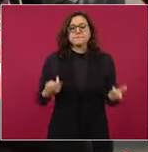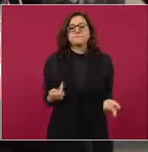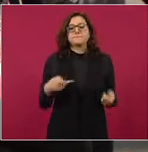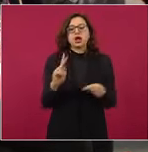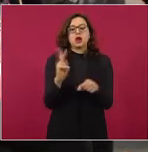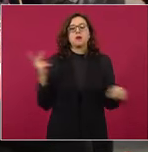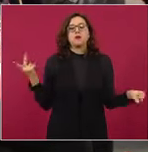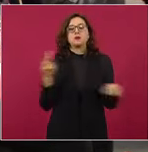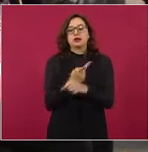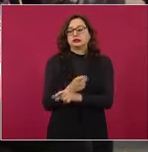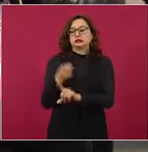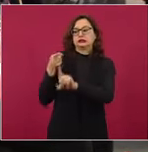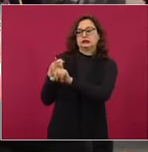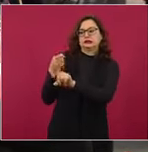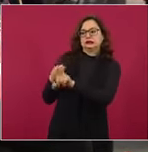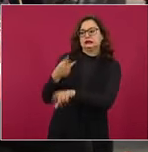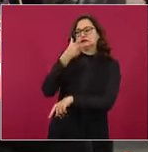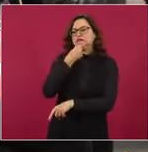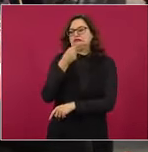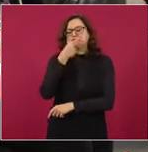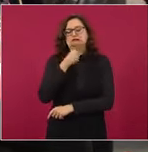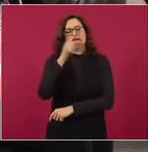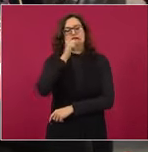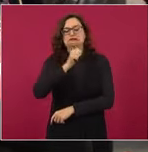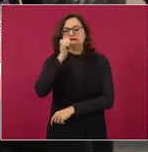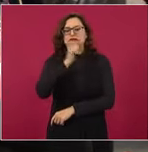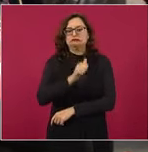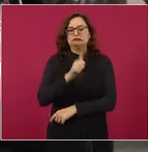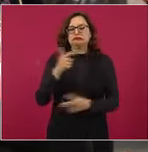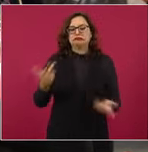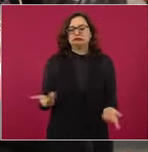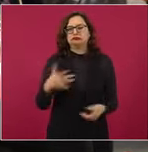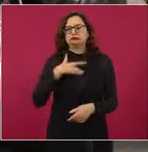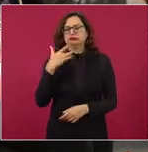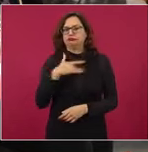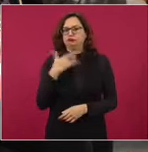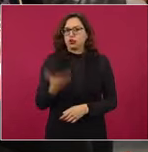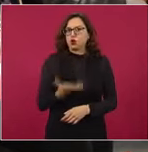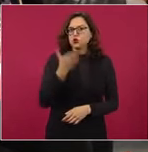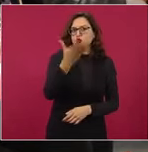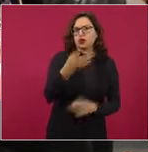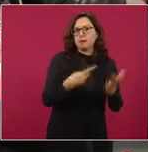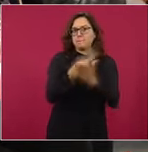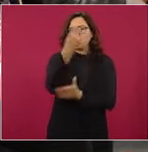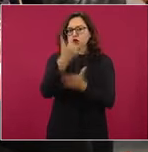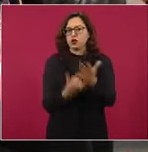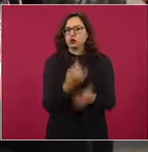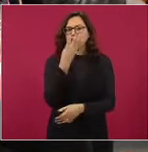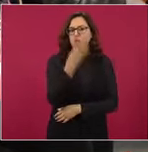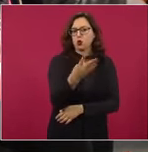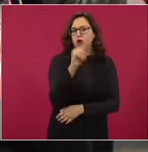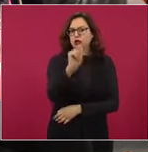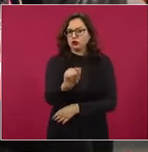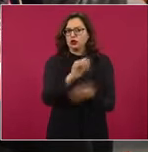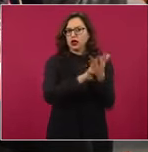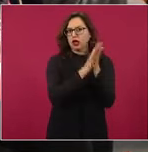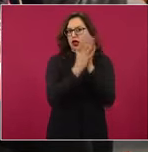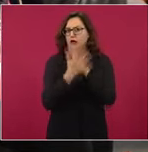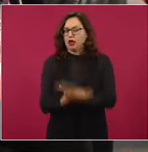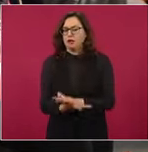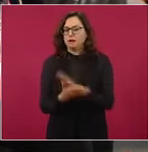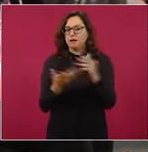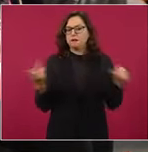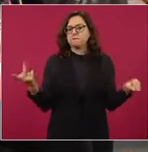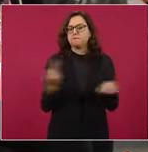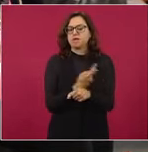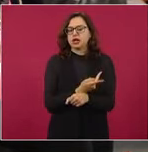personaje político aquí en las Mañaneras. Para su proyecto de Nación, para la Cuarta Transformación, ¿qué ha